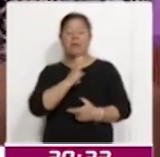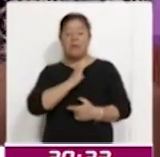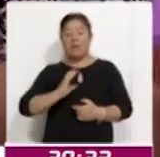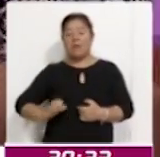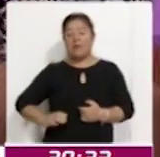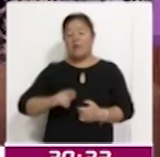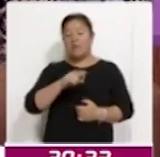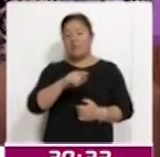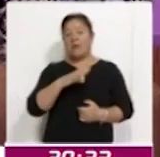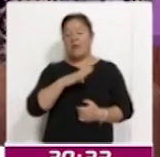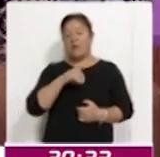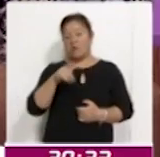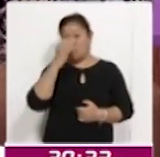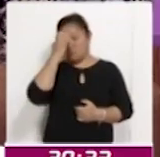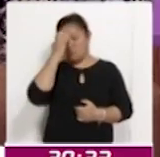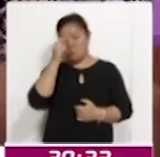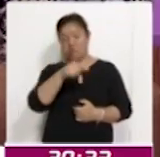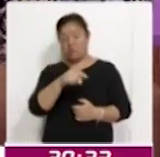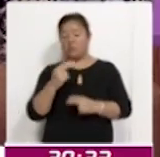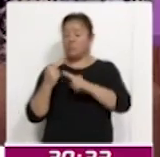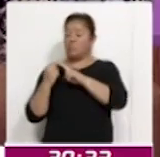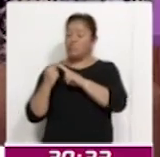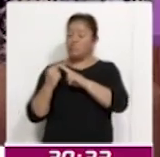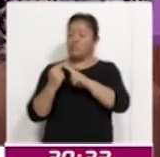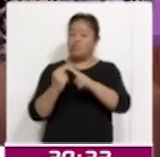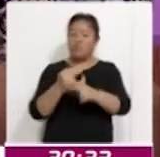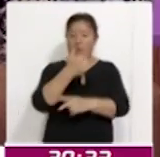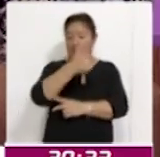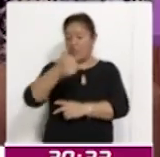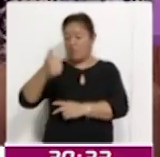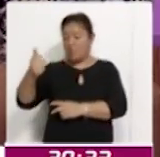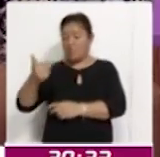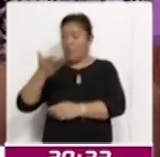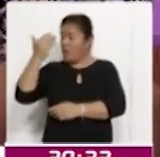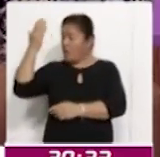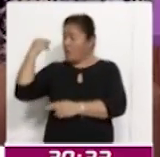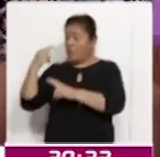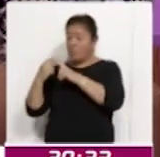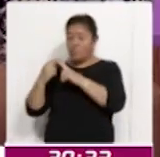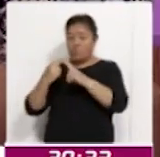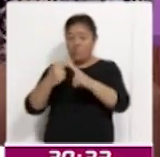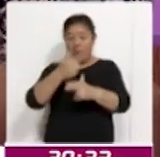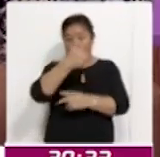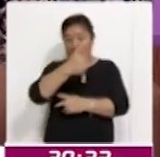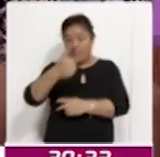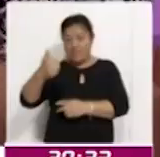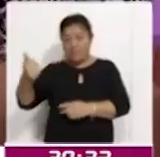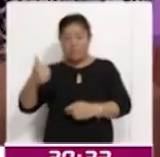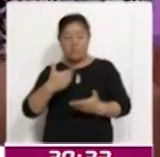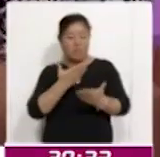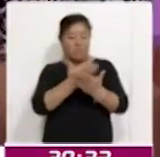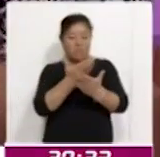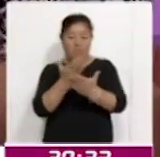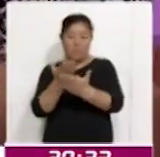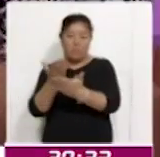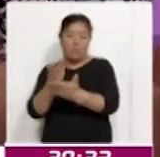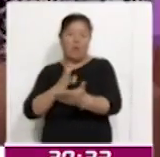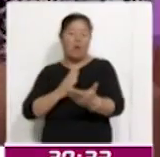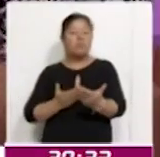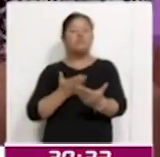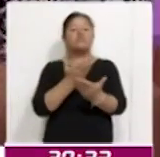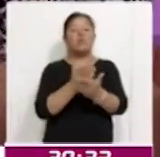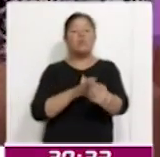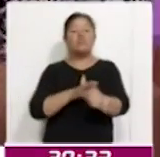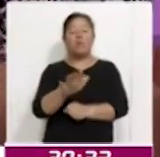elección, pueden conocer la trayectoria política y profesional de las candidaturas, las propuestas que traen de